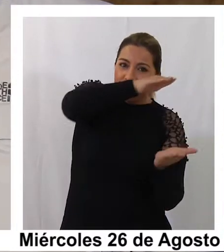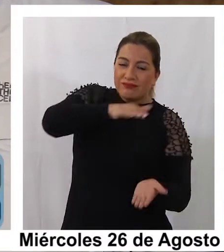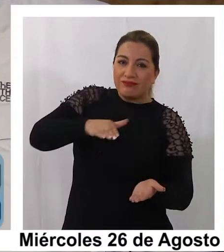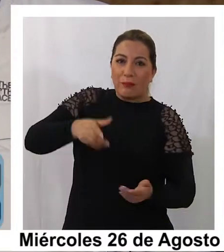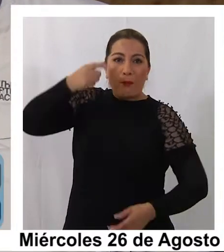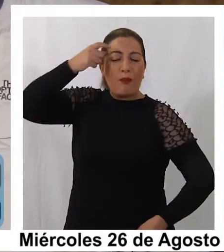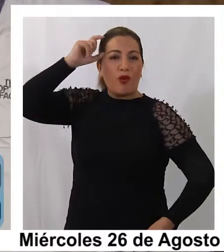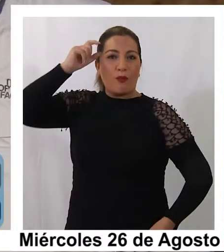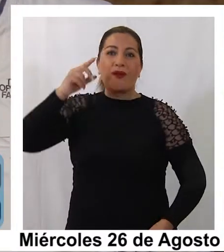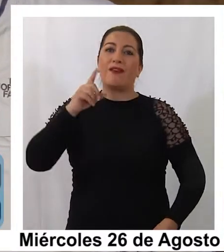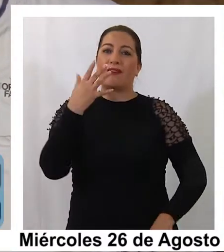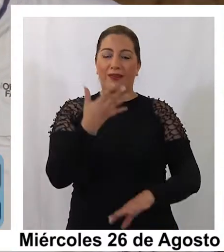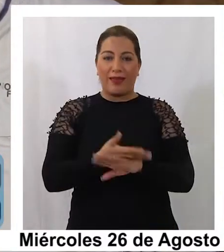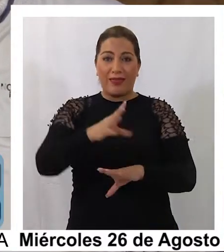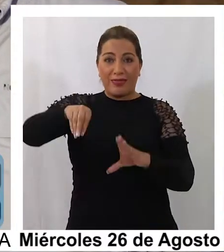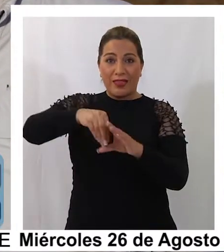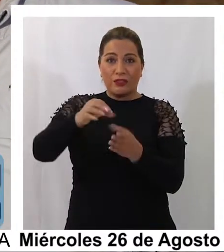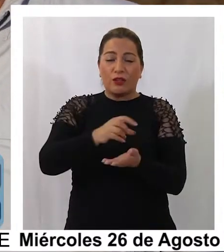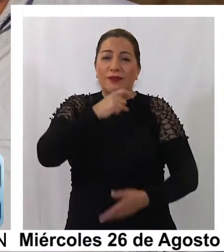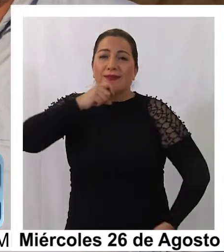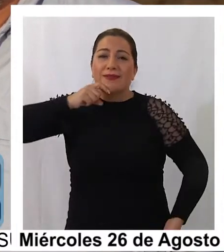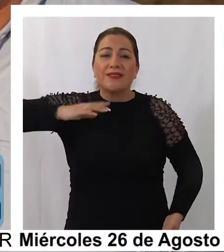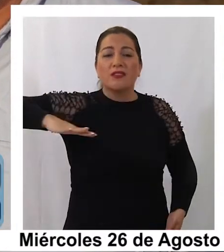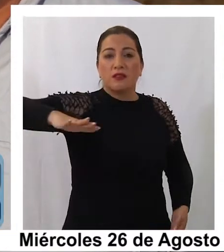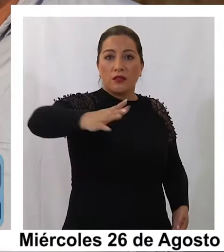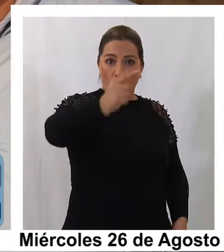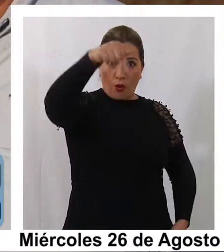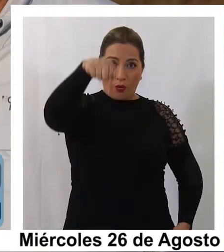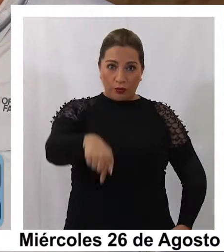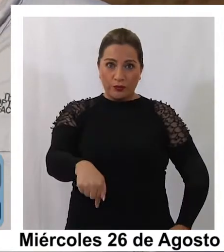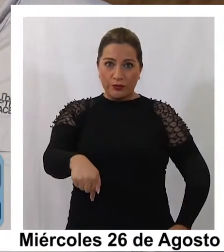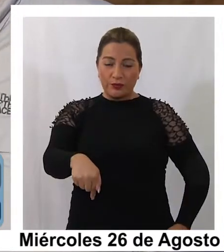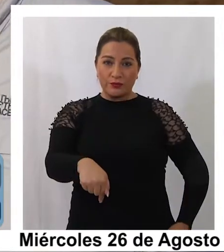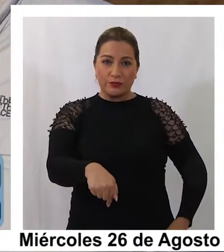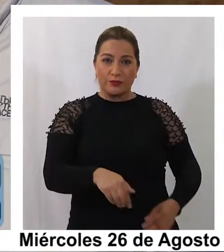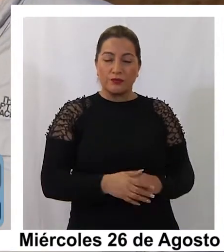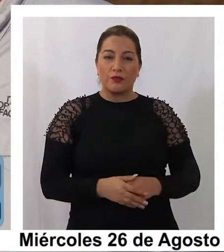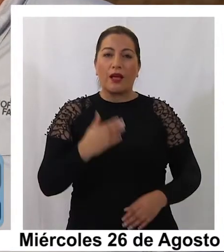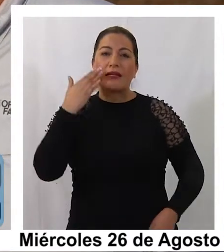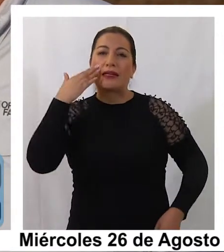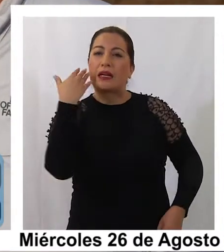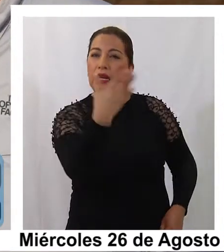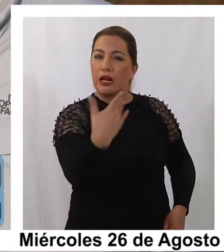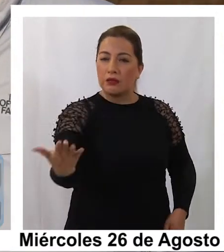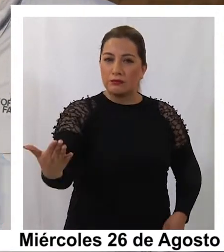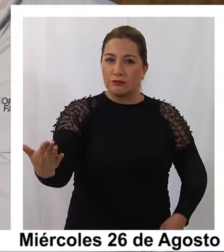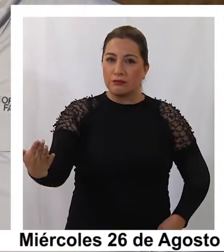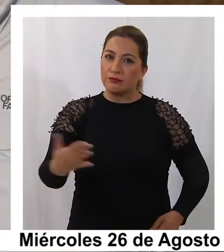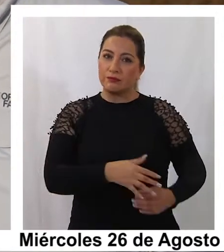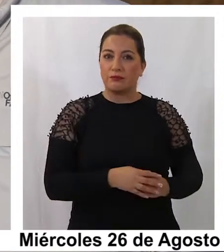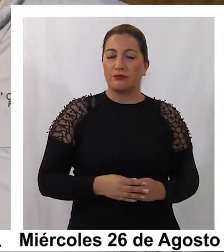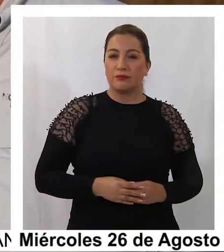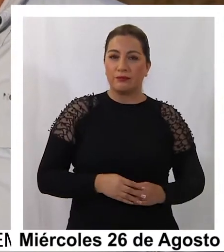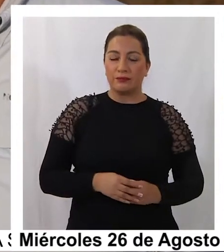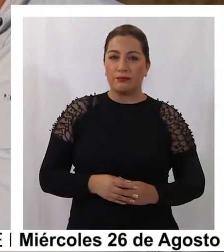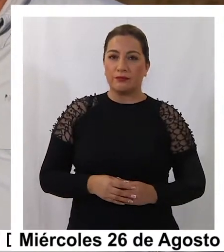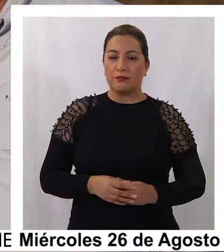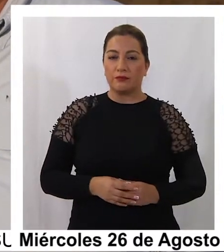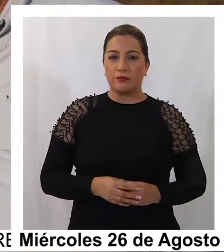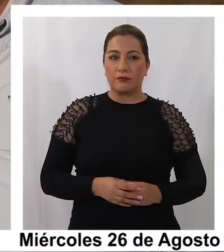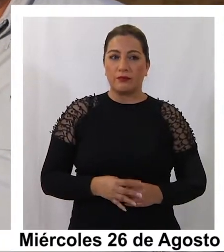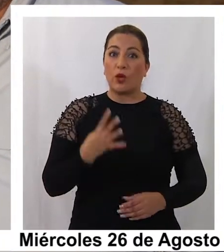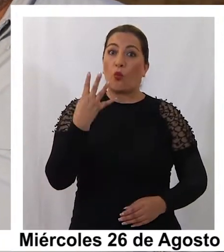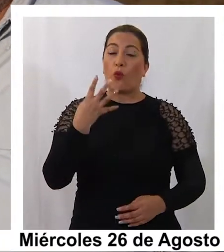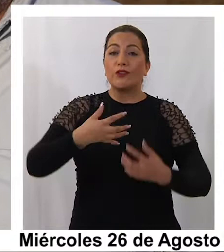que ellos tienen acá en La Pampa y en el día de hoy entregamos cuatro